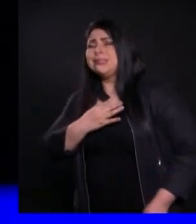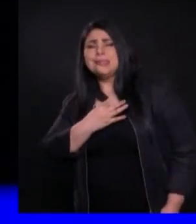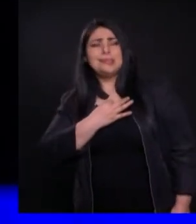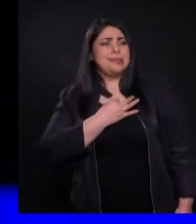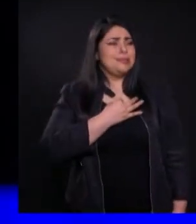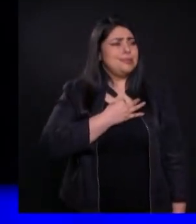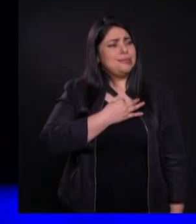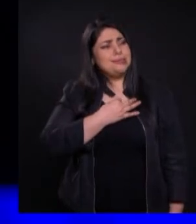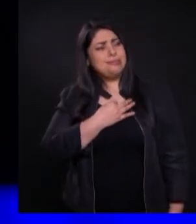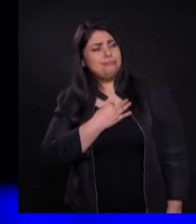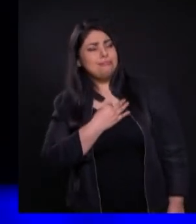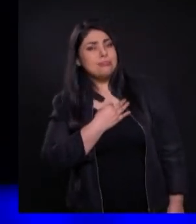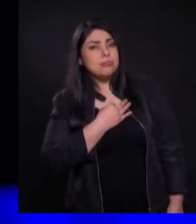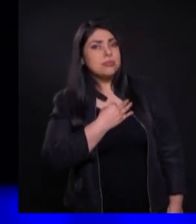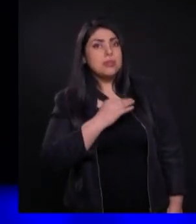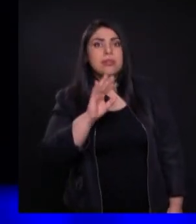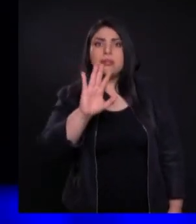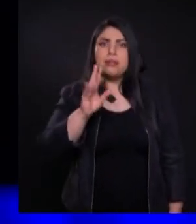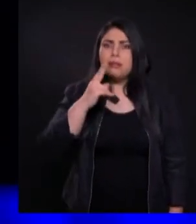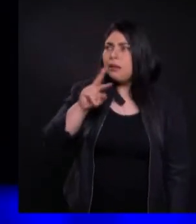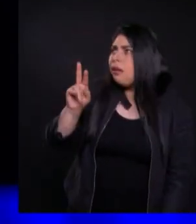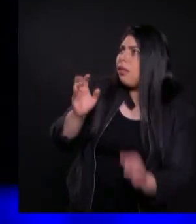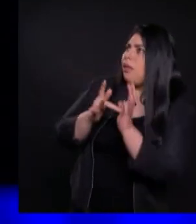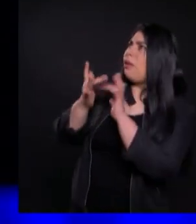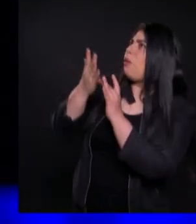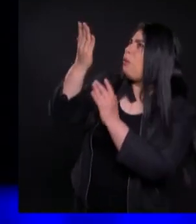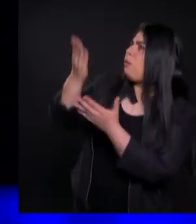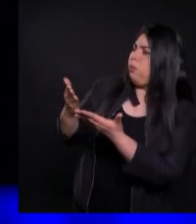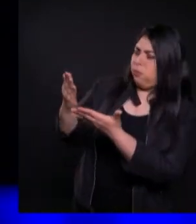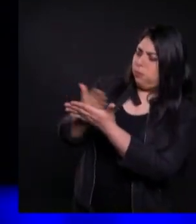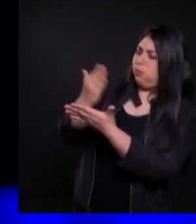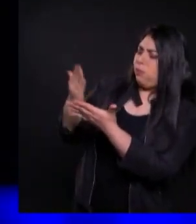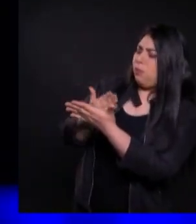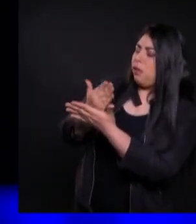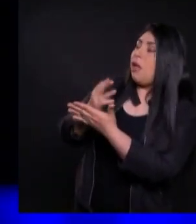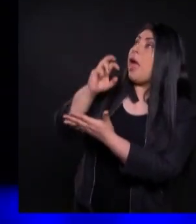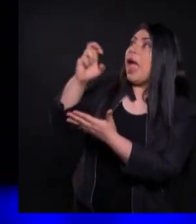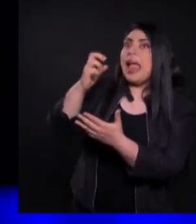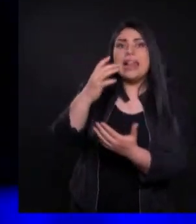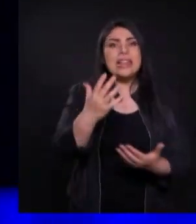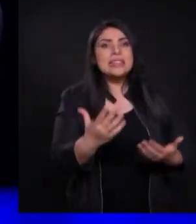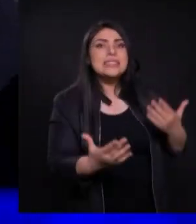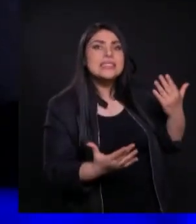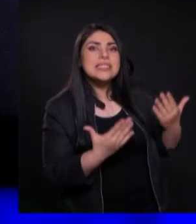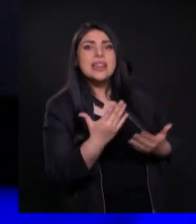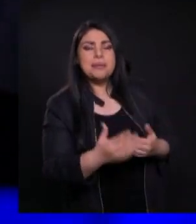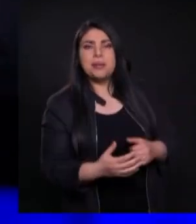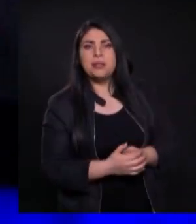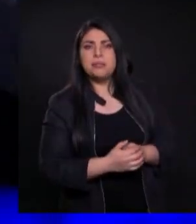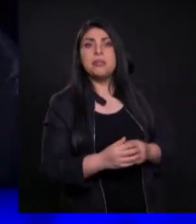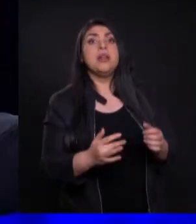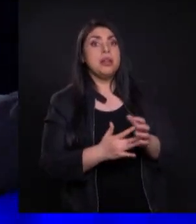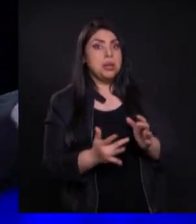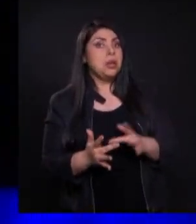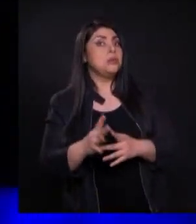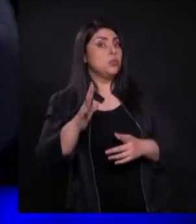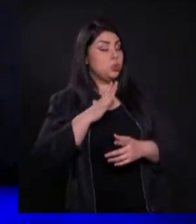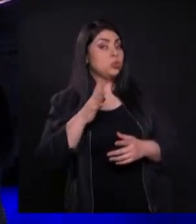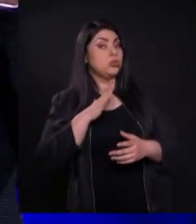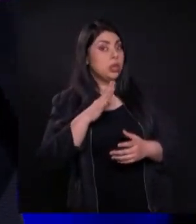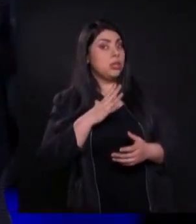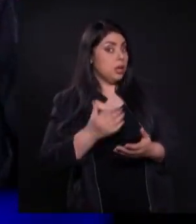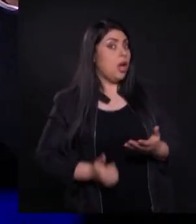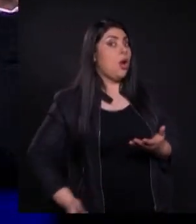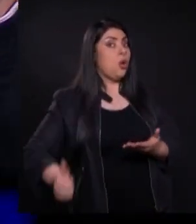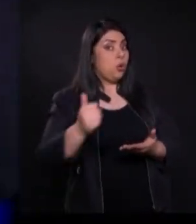da cuenta Él era servidor De otros Él hubiera podido Venir Con autoridad Y eso que él Si la tiene